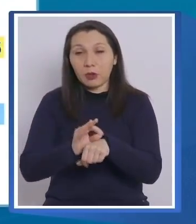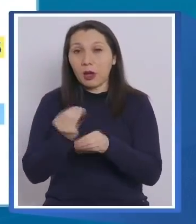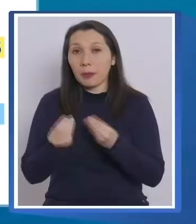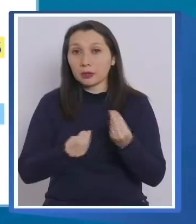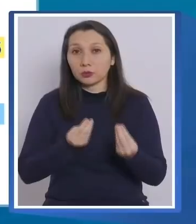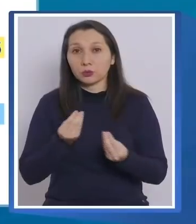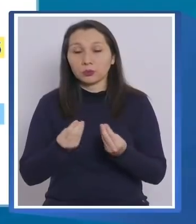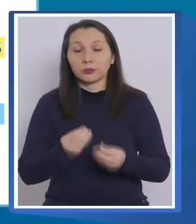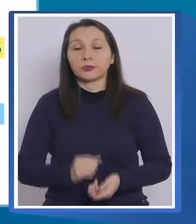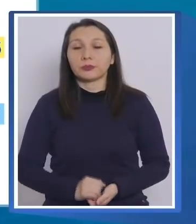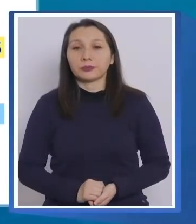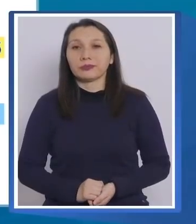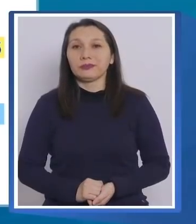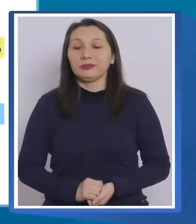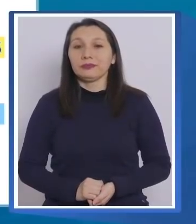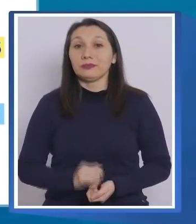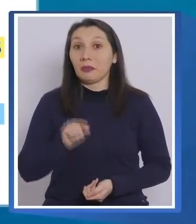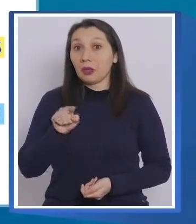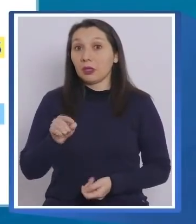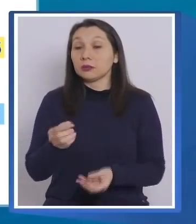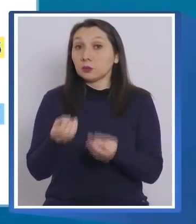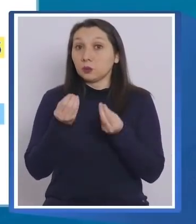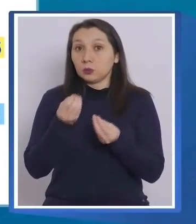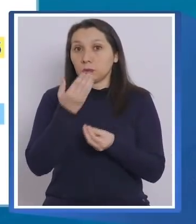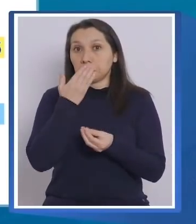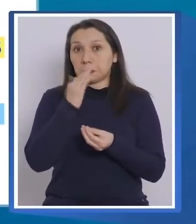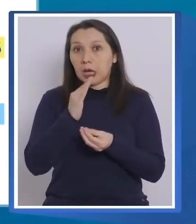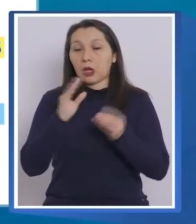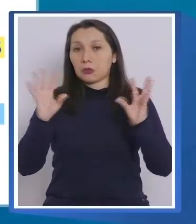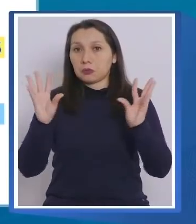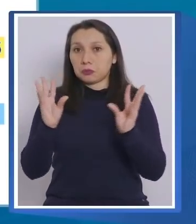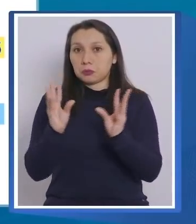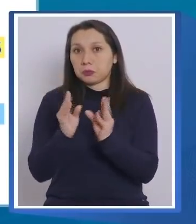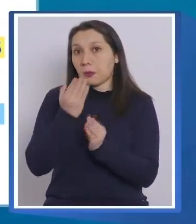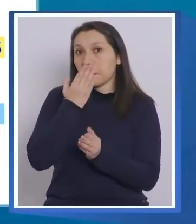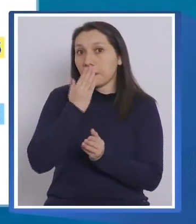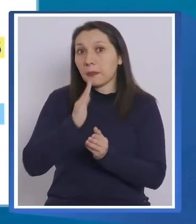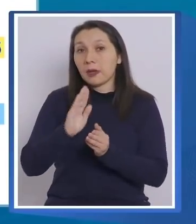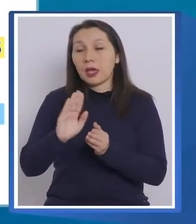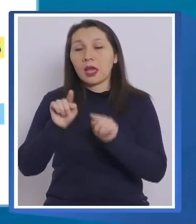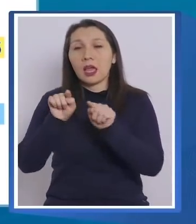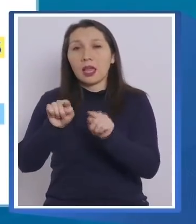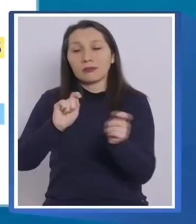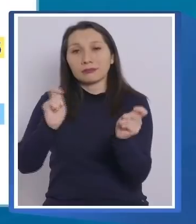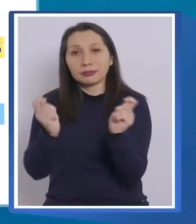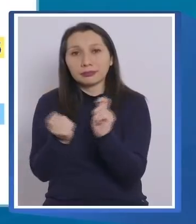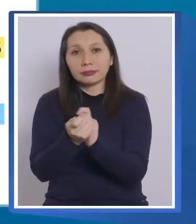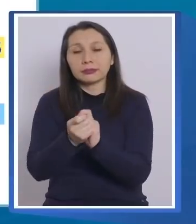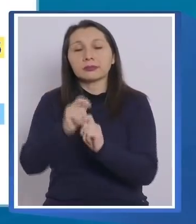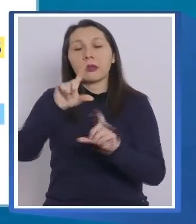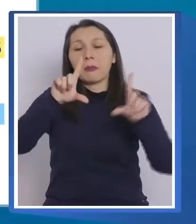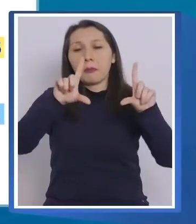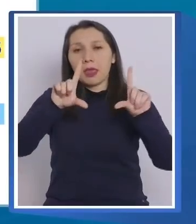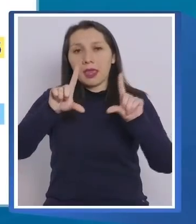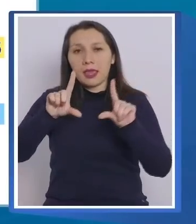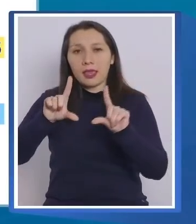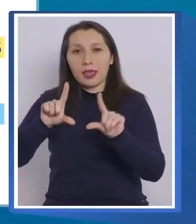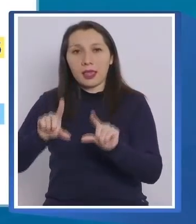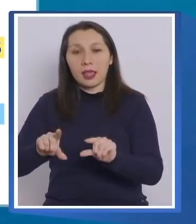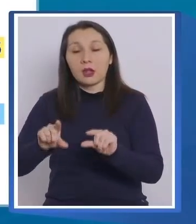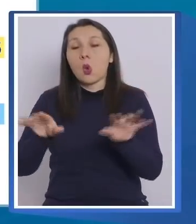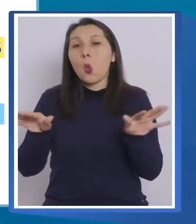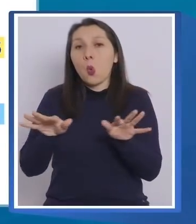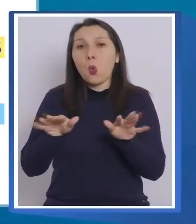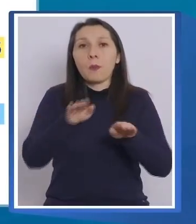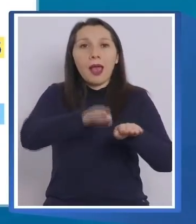esta favorable evolución se ha traducido en una disminución del número de camas